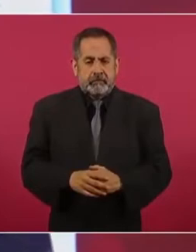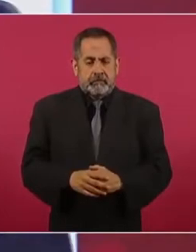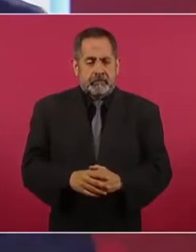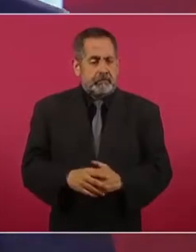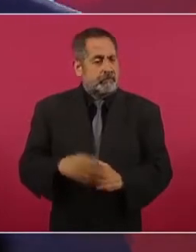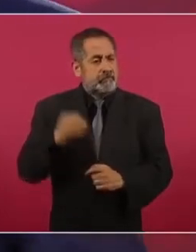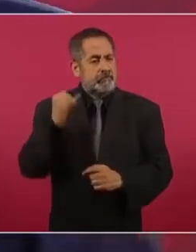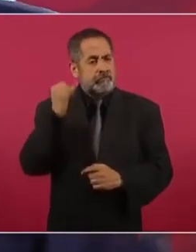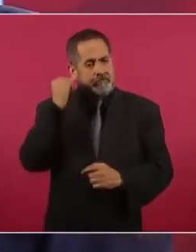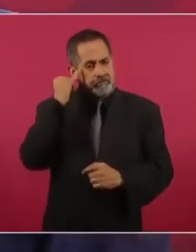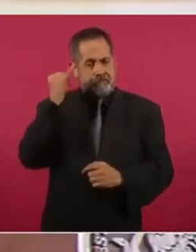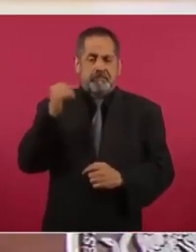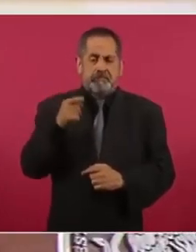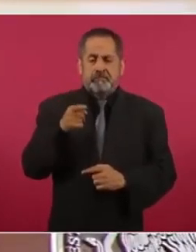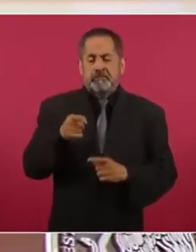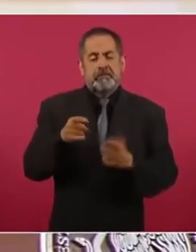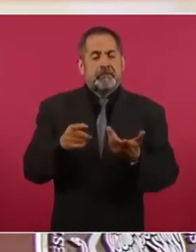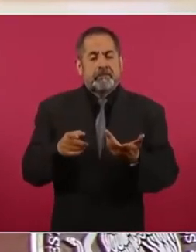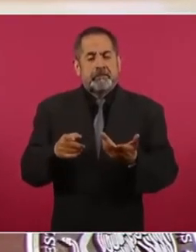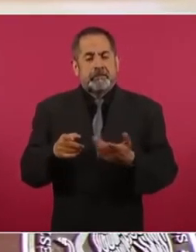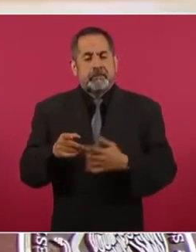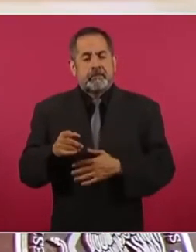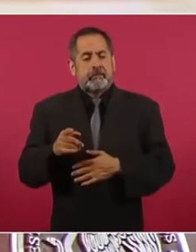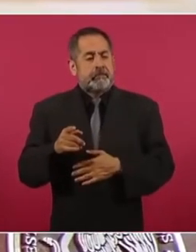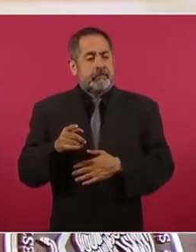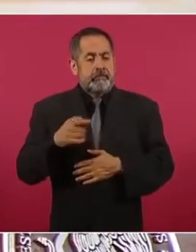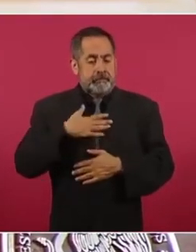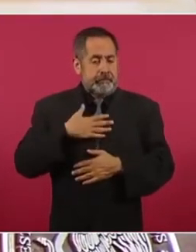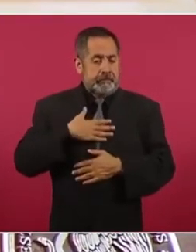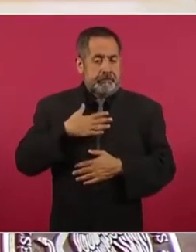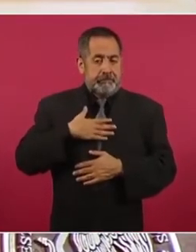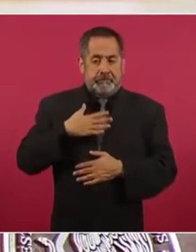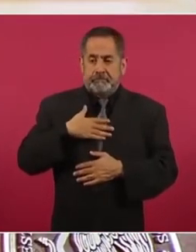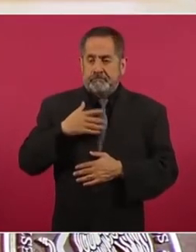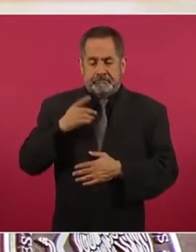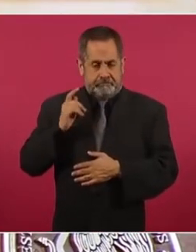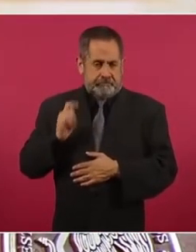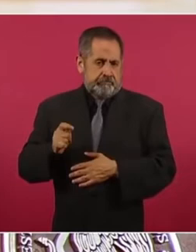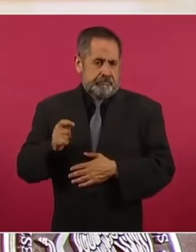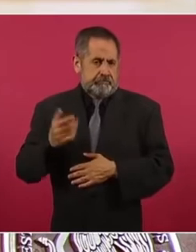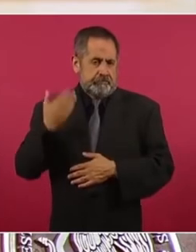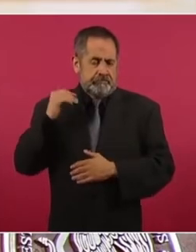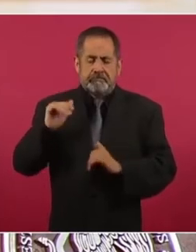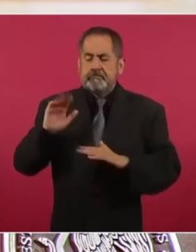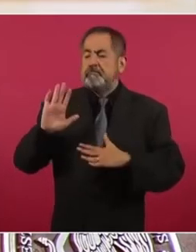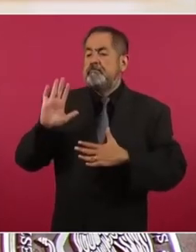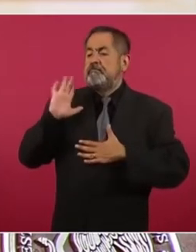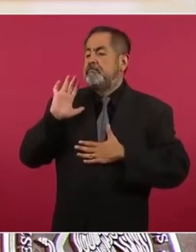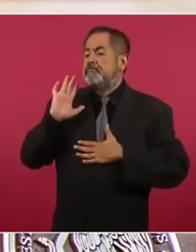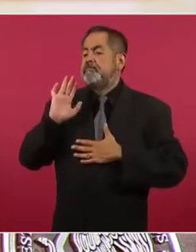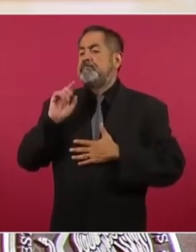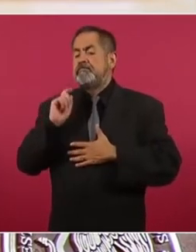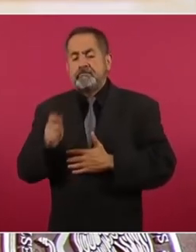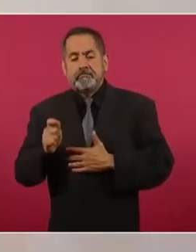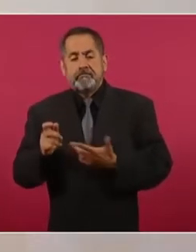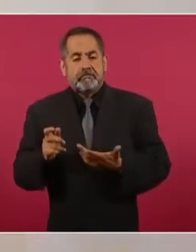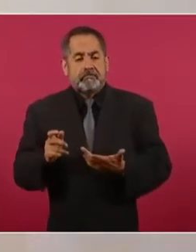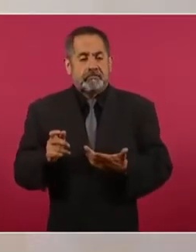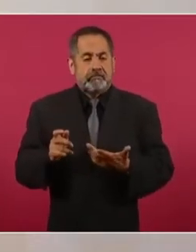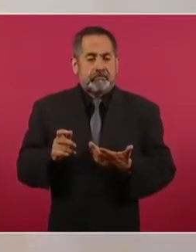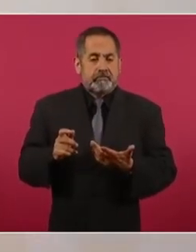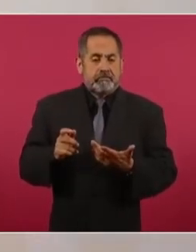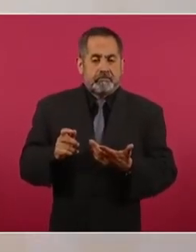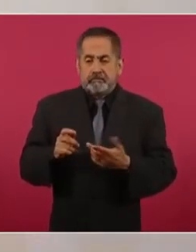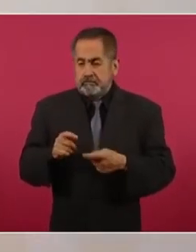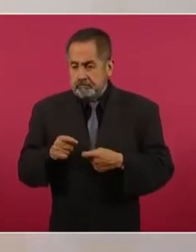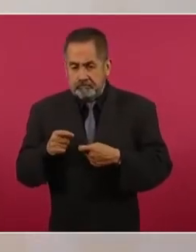Imagínense, si yo tengo el compromiso de que no